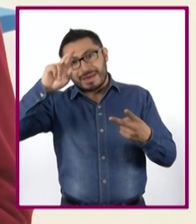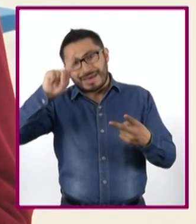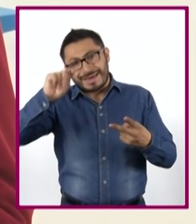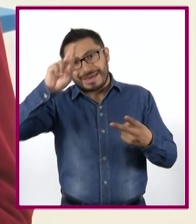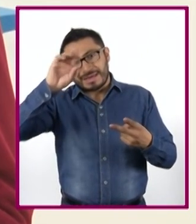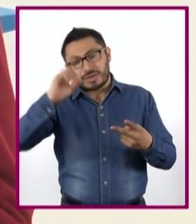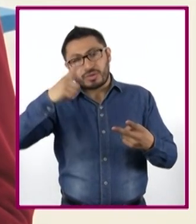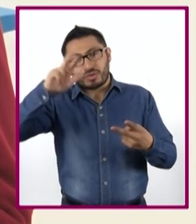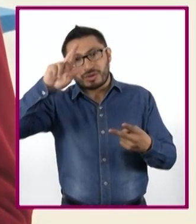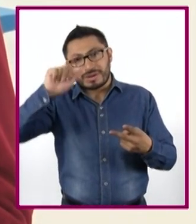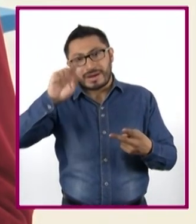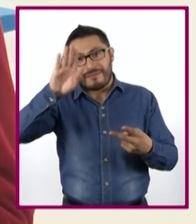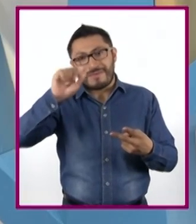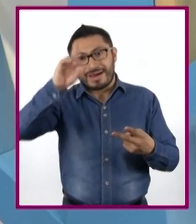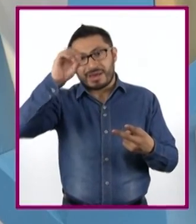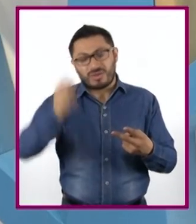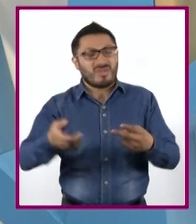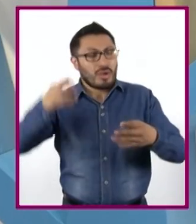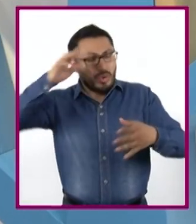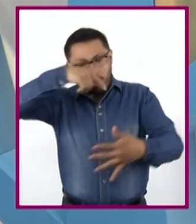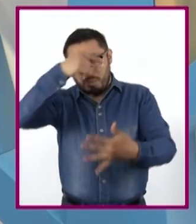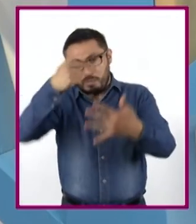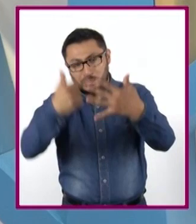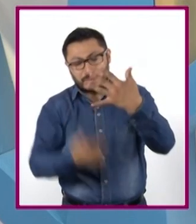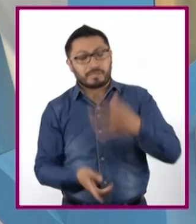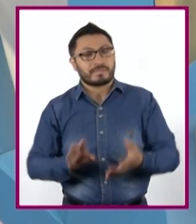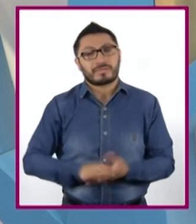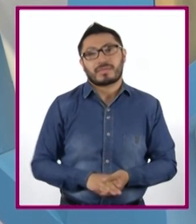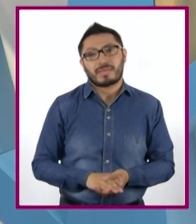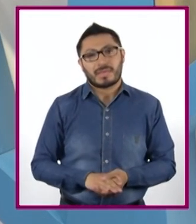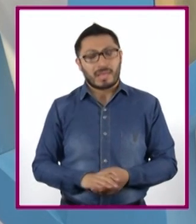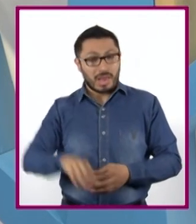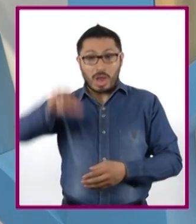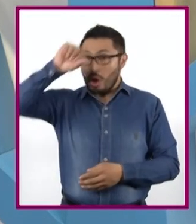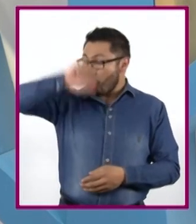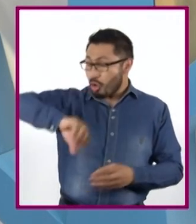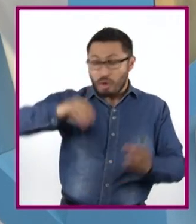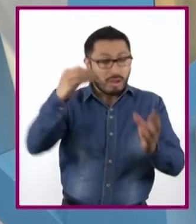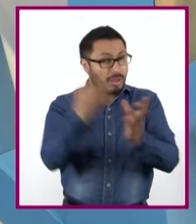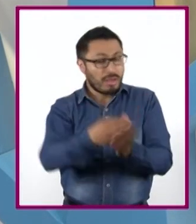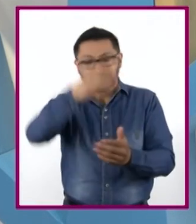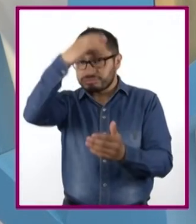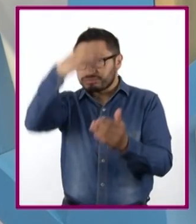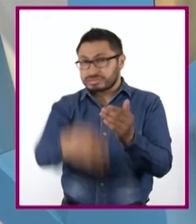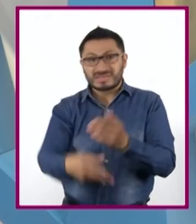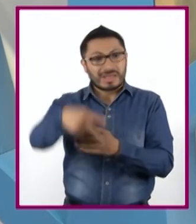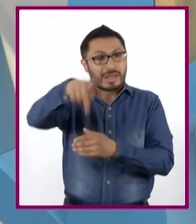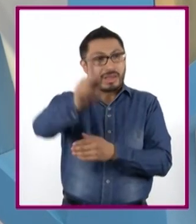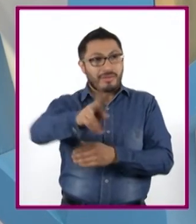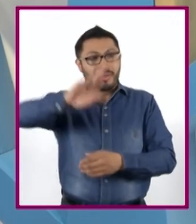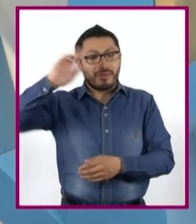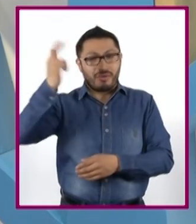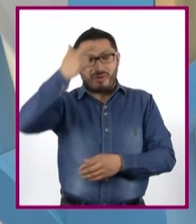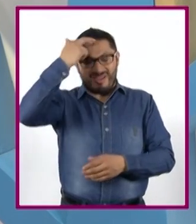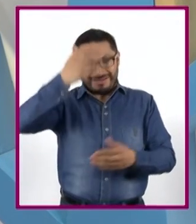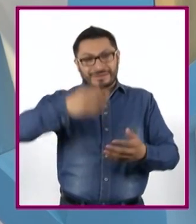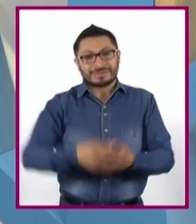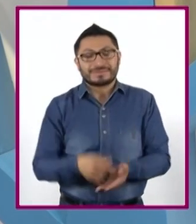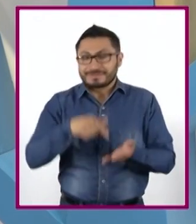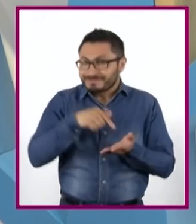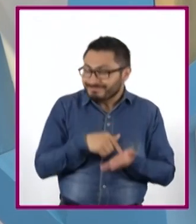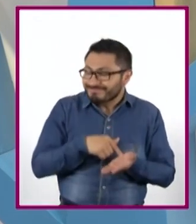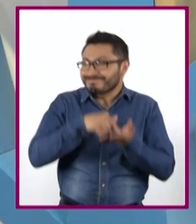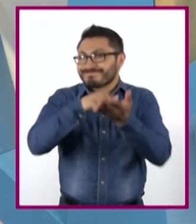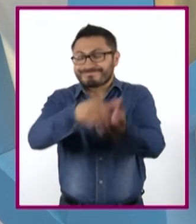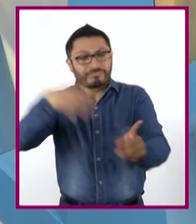y depósitos funerarios. Por hoy hemos llegado al final de la sesión, pero antes de terminar les propongo